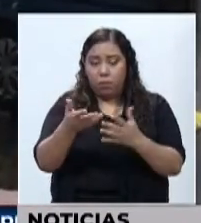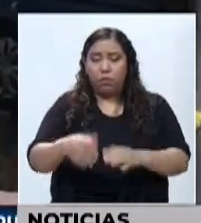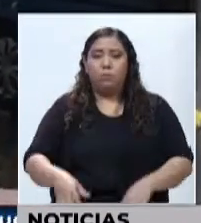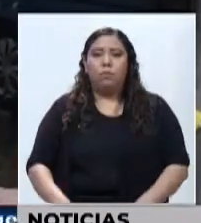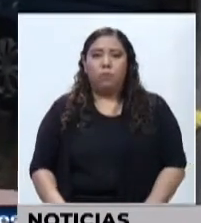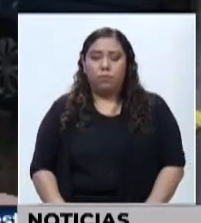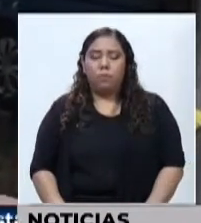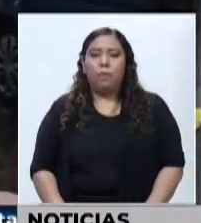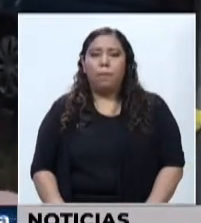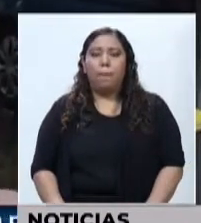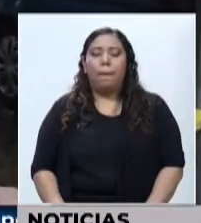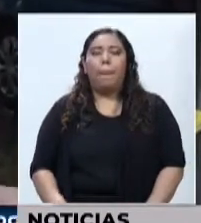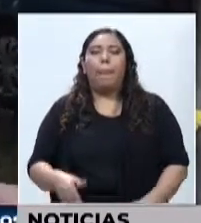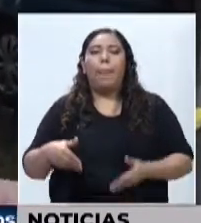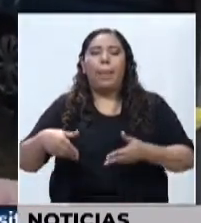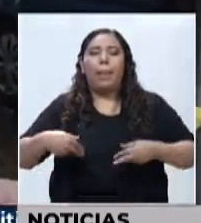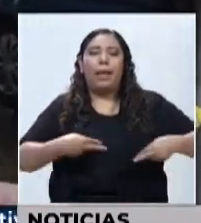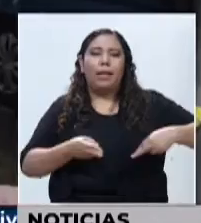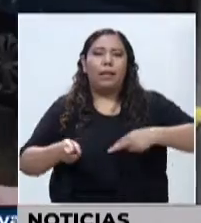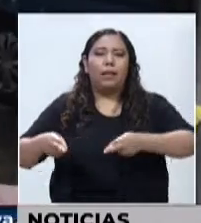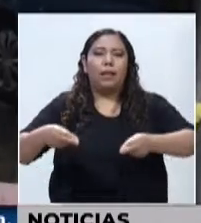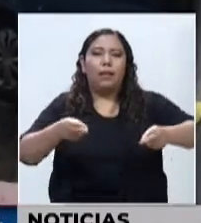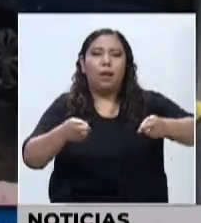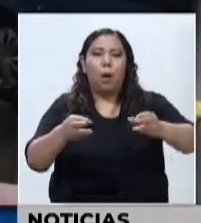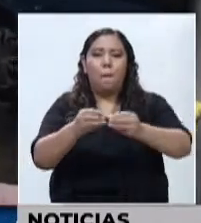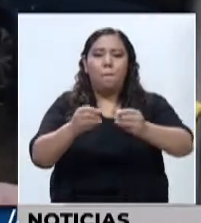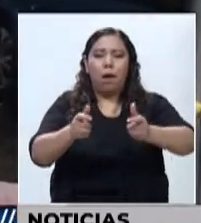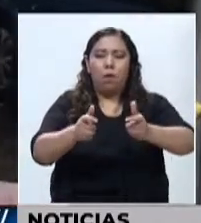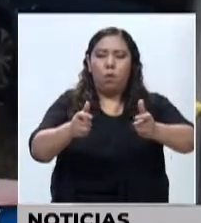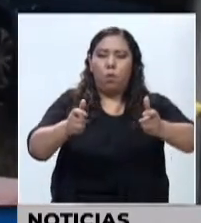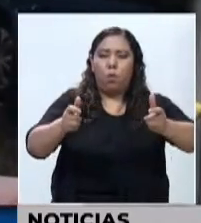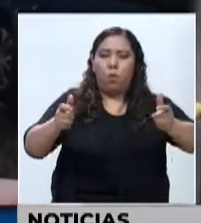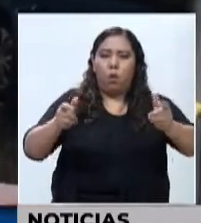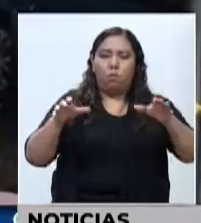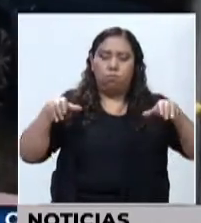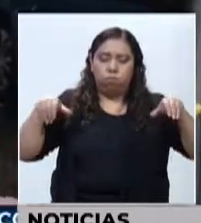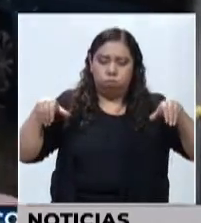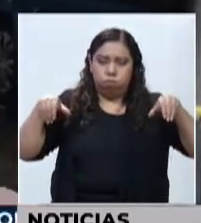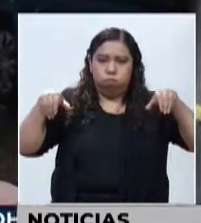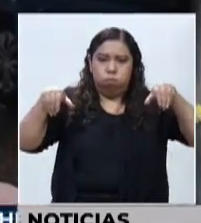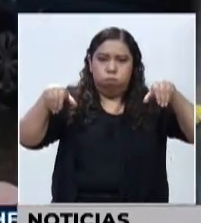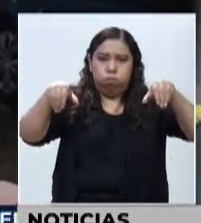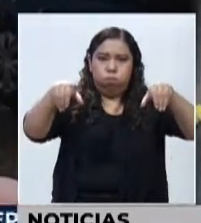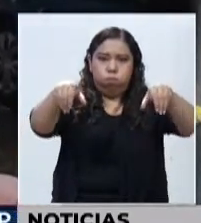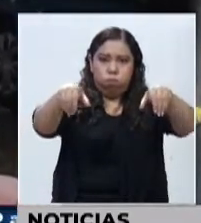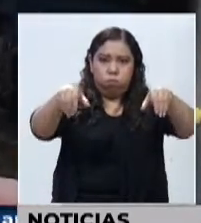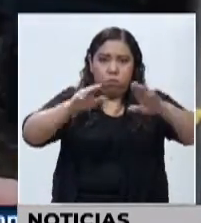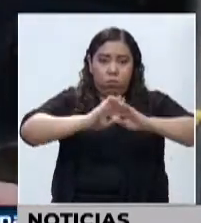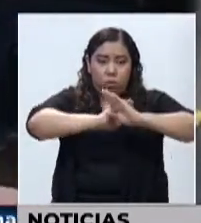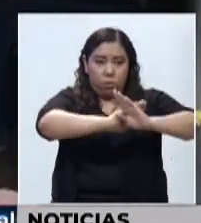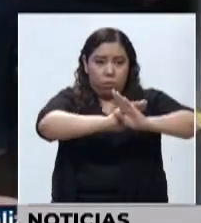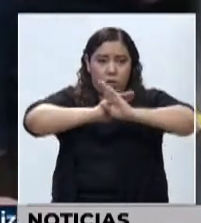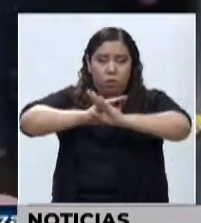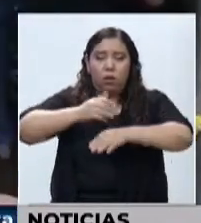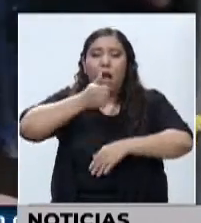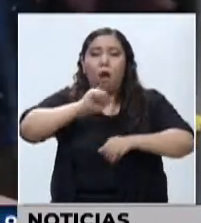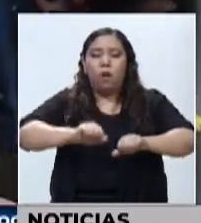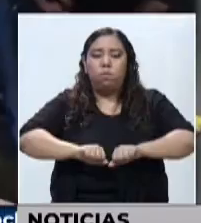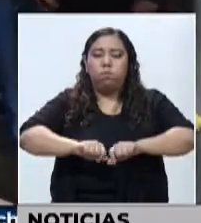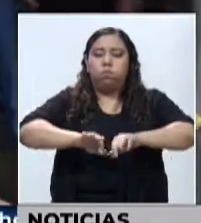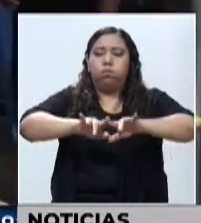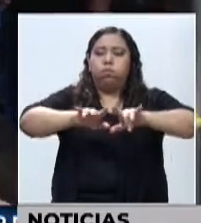del canal de estos ríos y el aumento del nivel de los bordos también, para llegar